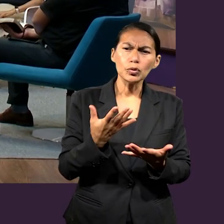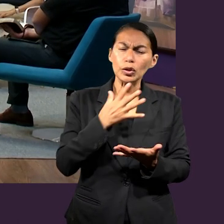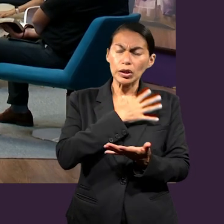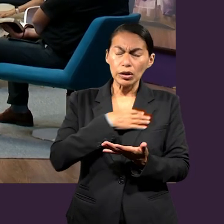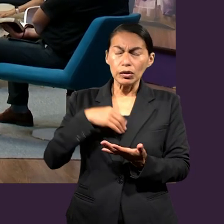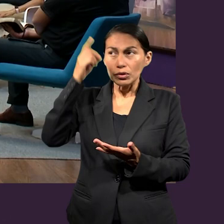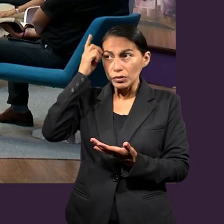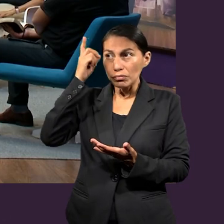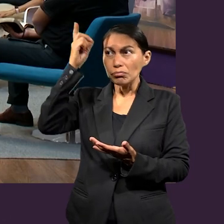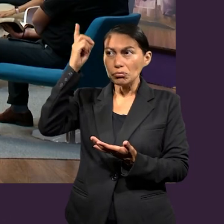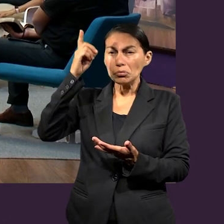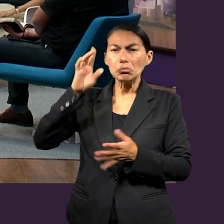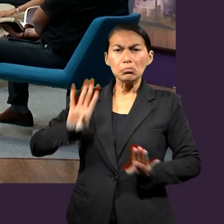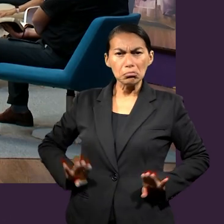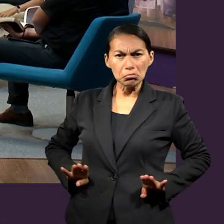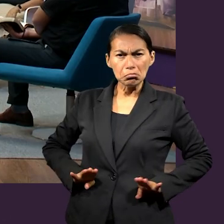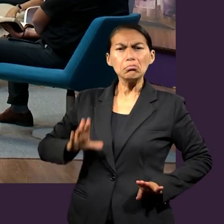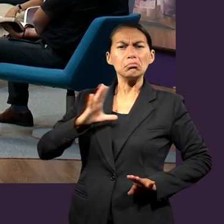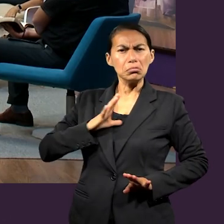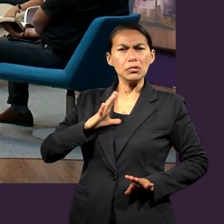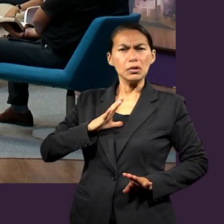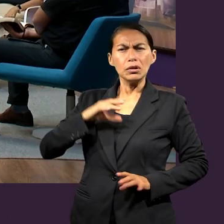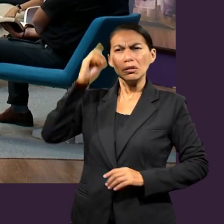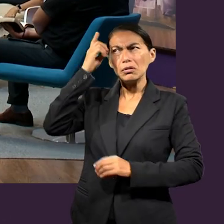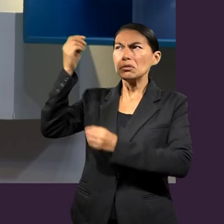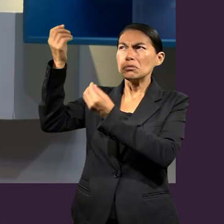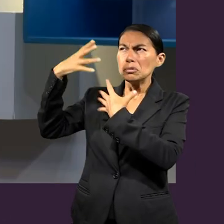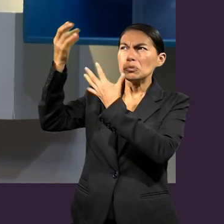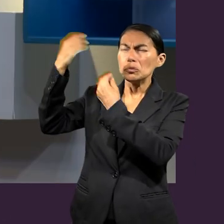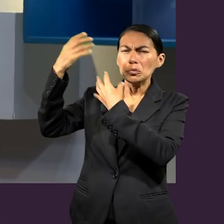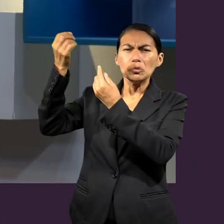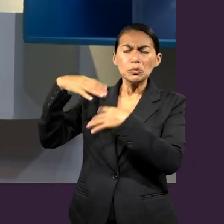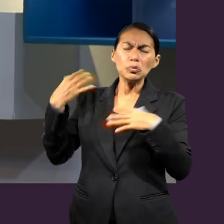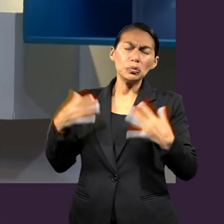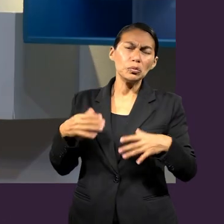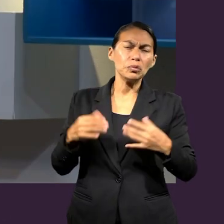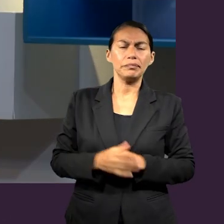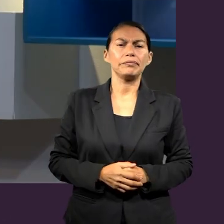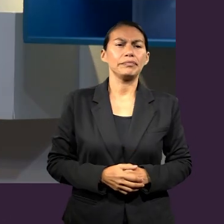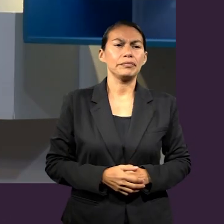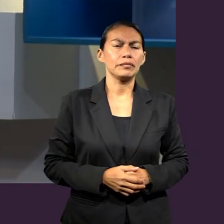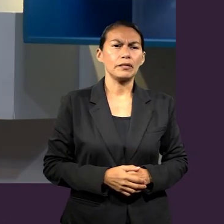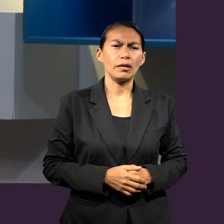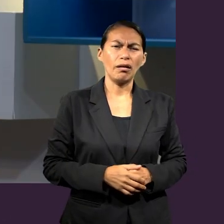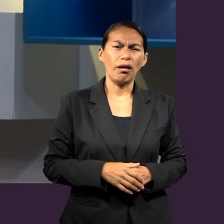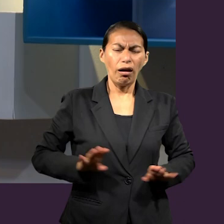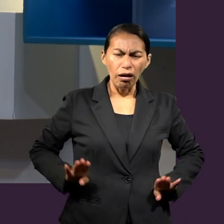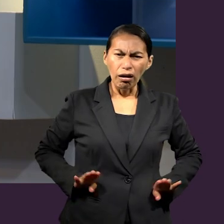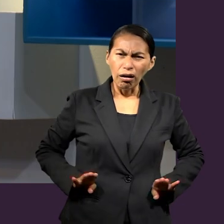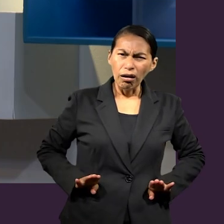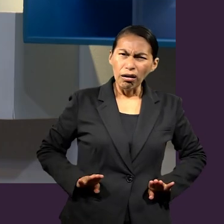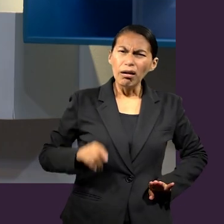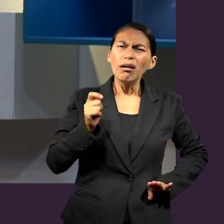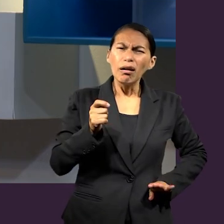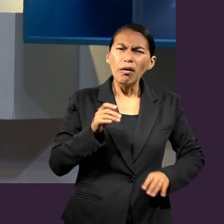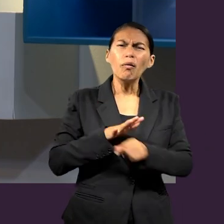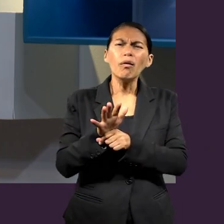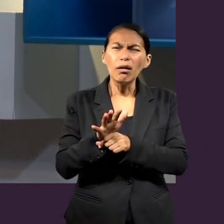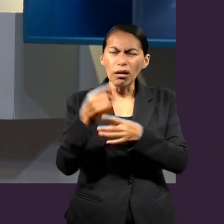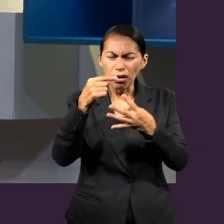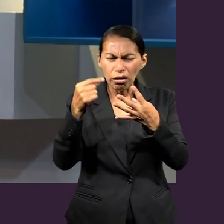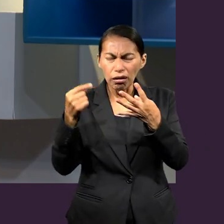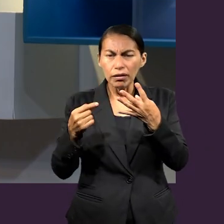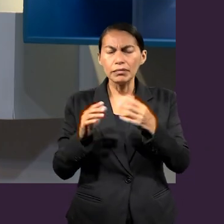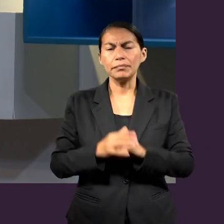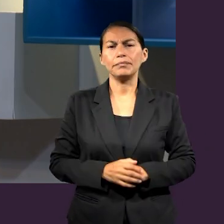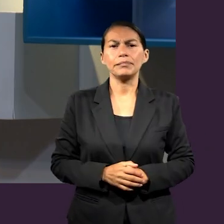que contamos siendo nosotros hijos de Dios. Y él lo presenta magistralmente en ese capítulo. Ahora, ¿cuáles